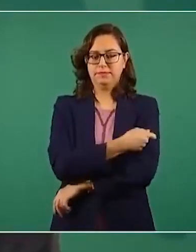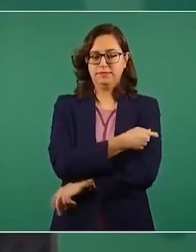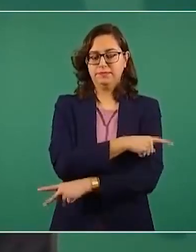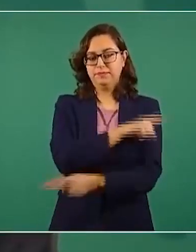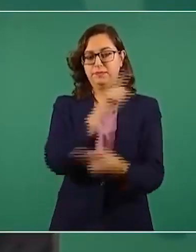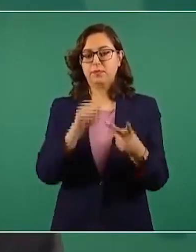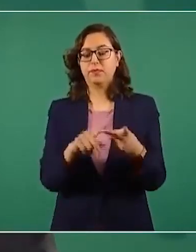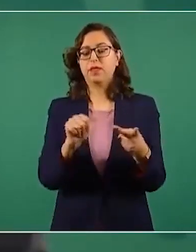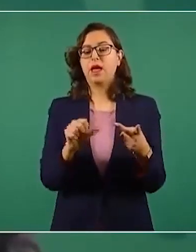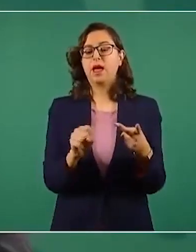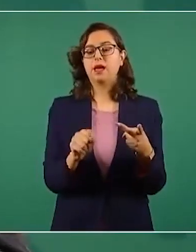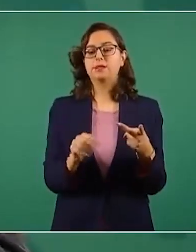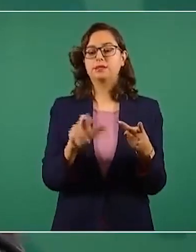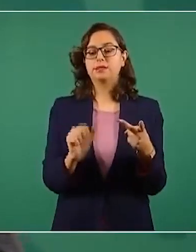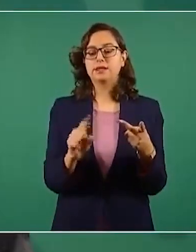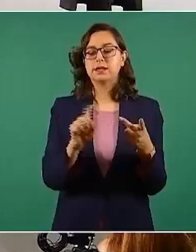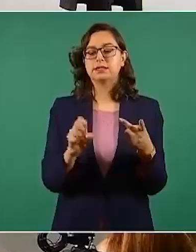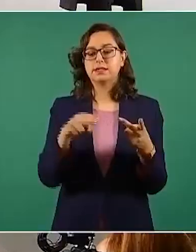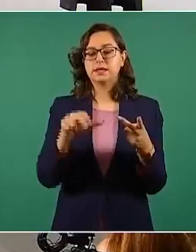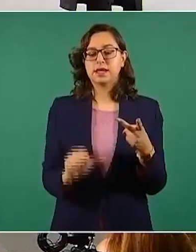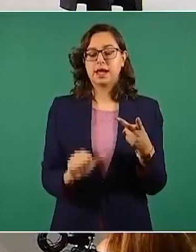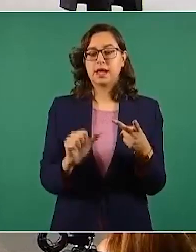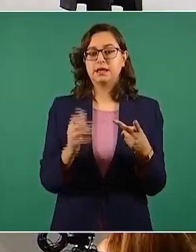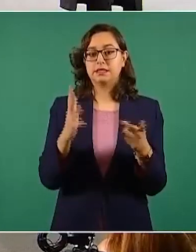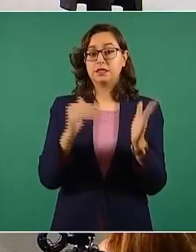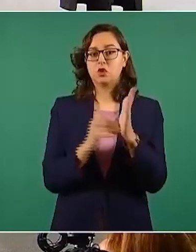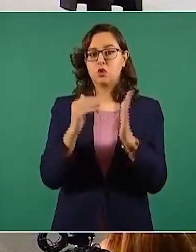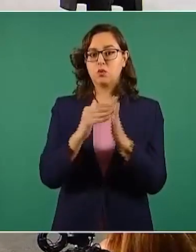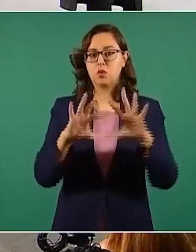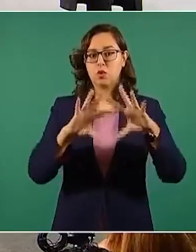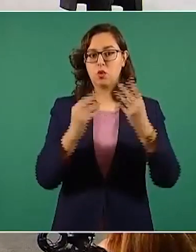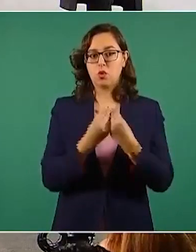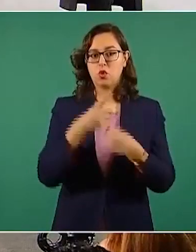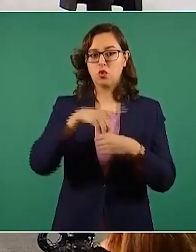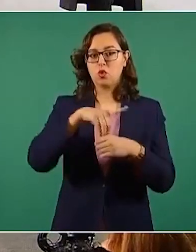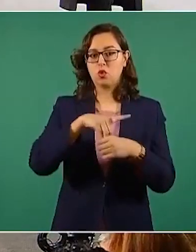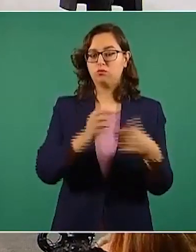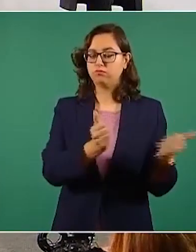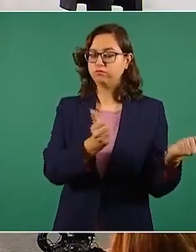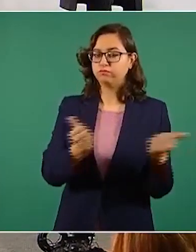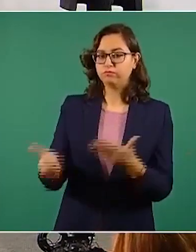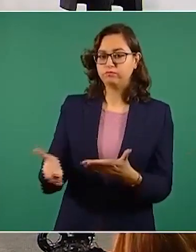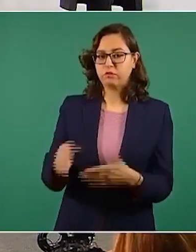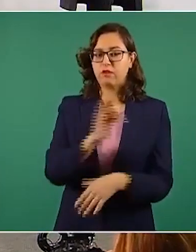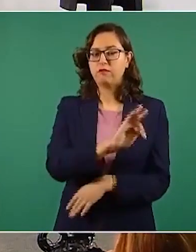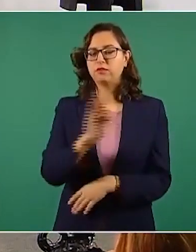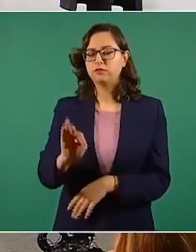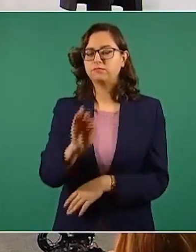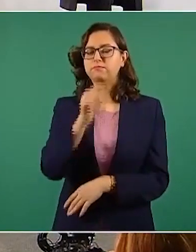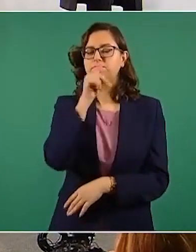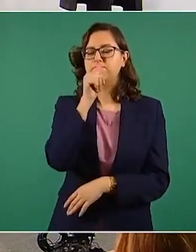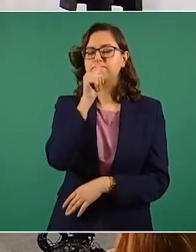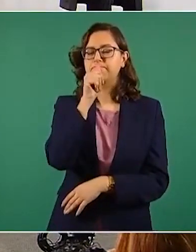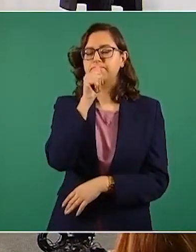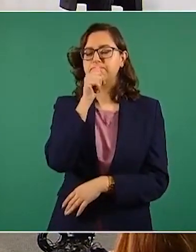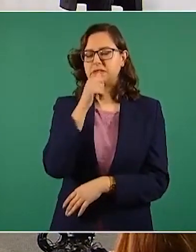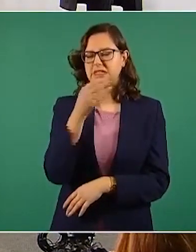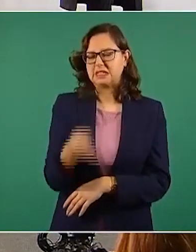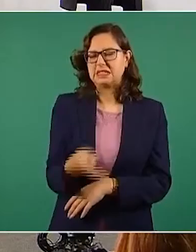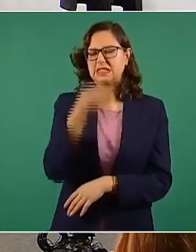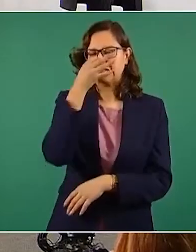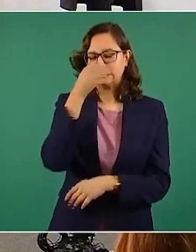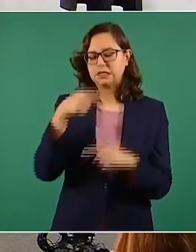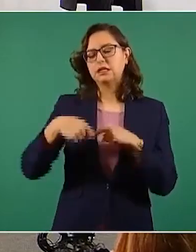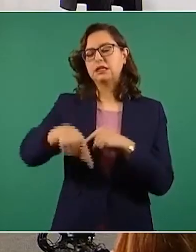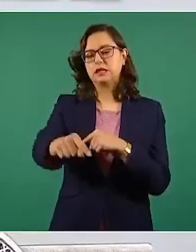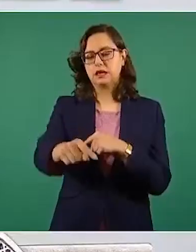AstraZeneca, fechas de arribo por confirmarnos, pero esto ya es muy pronto, es decir, en el